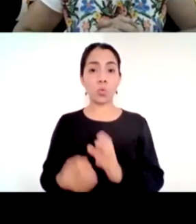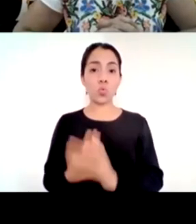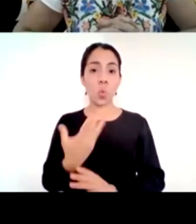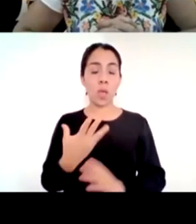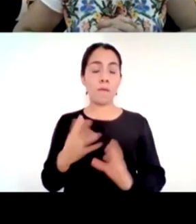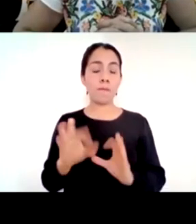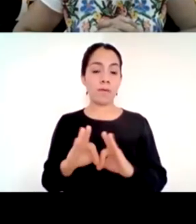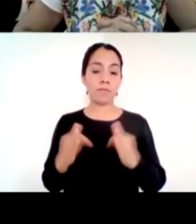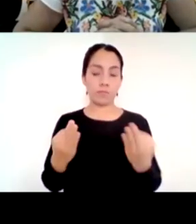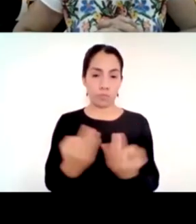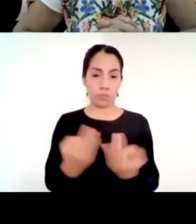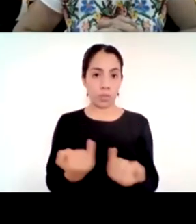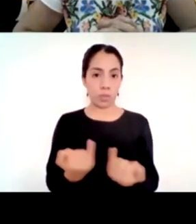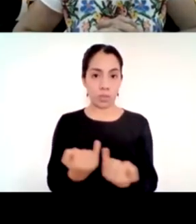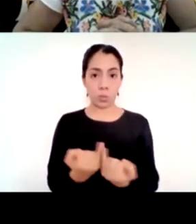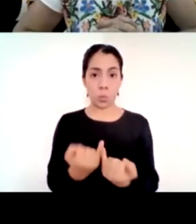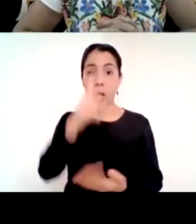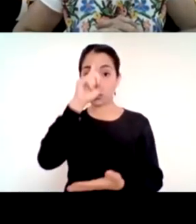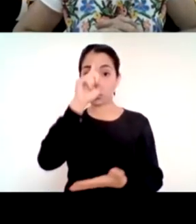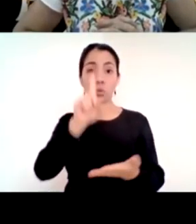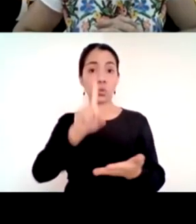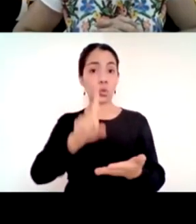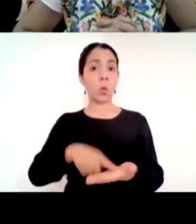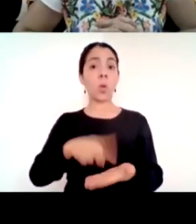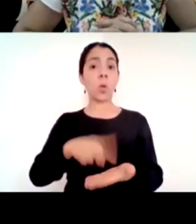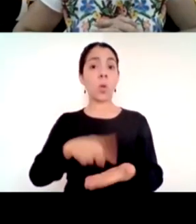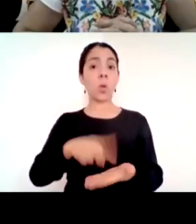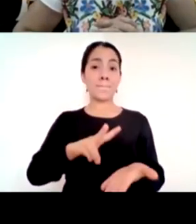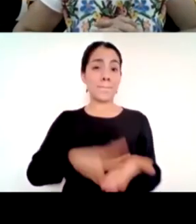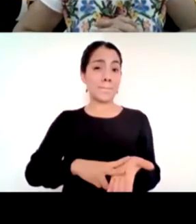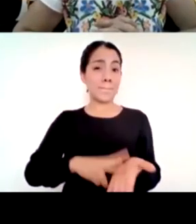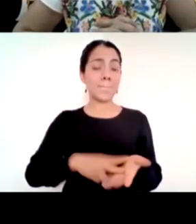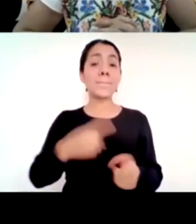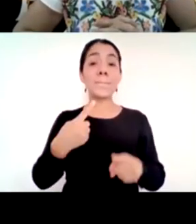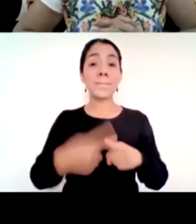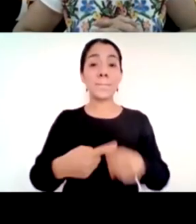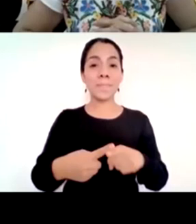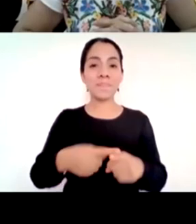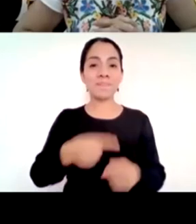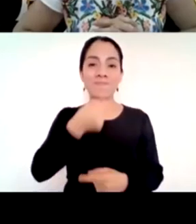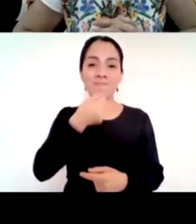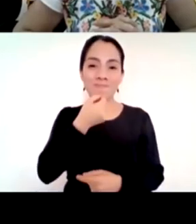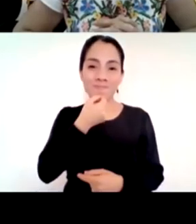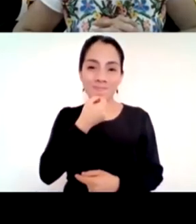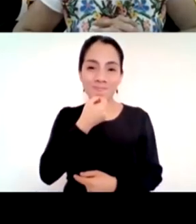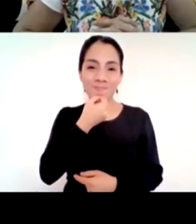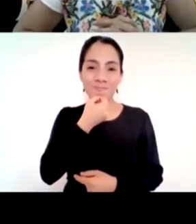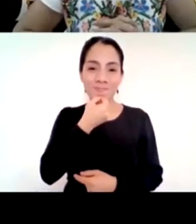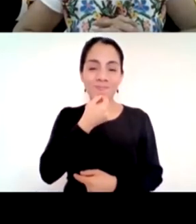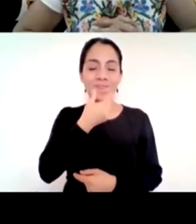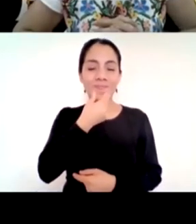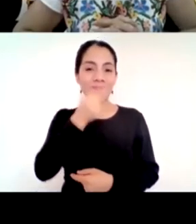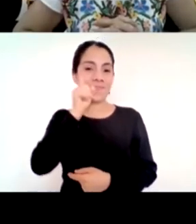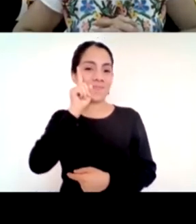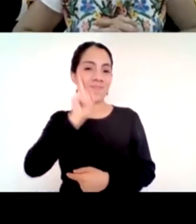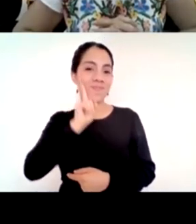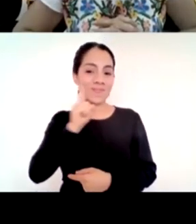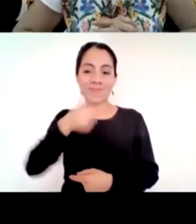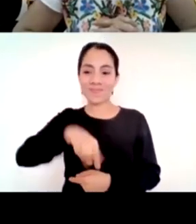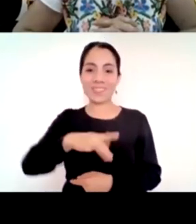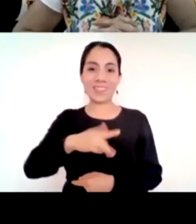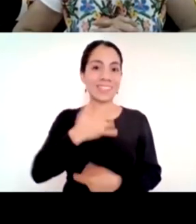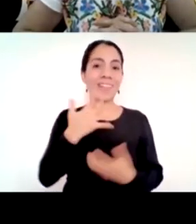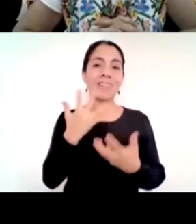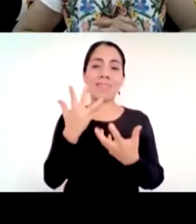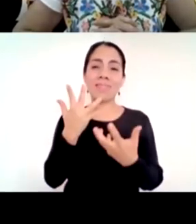que los niños le han dado a la escuela porque los niños son los que más ganas tienen de volver a jugar con sus compañeritos a ver